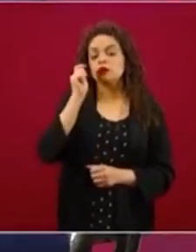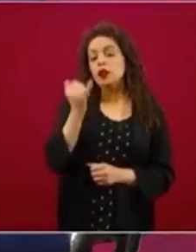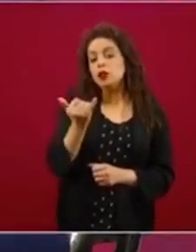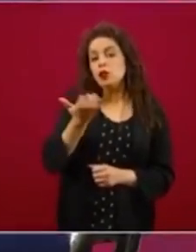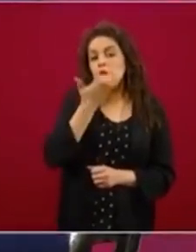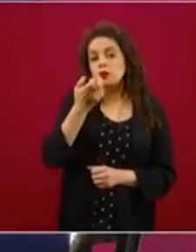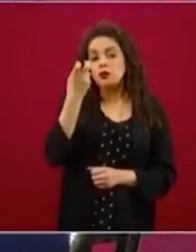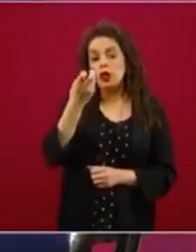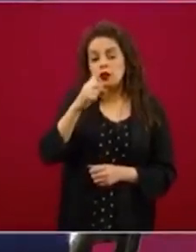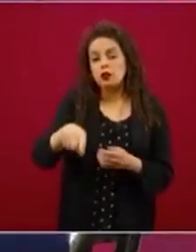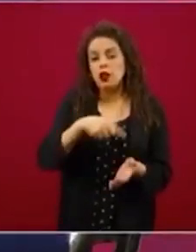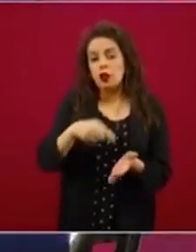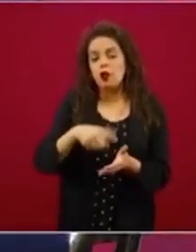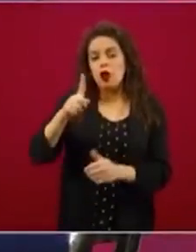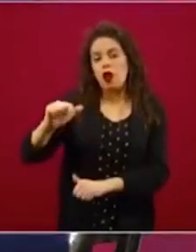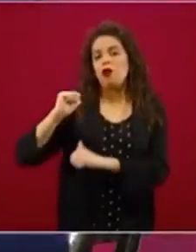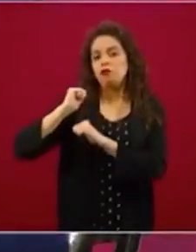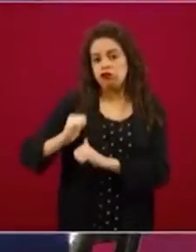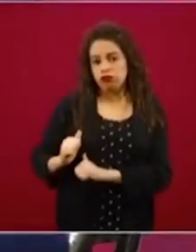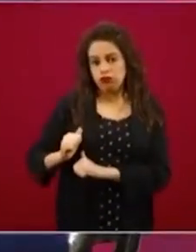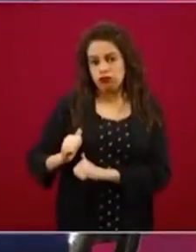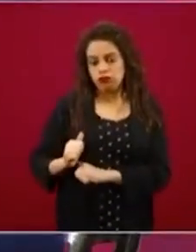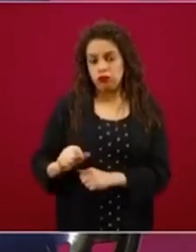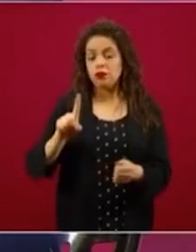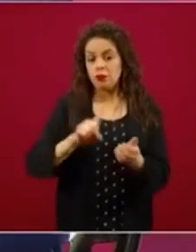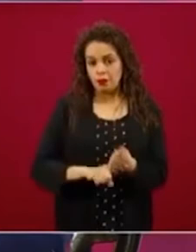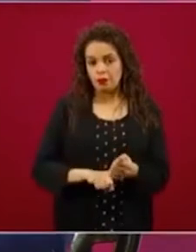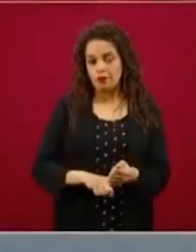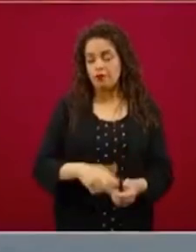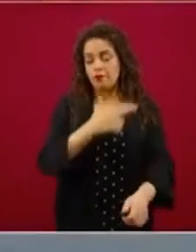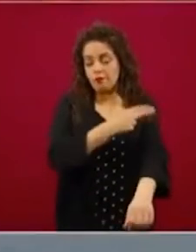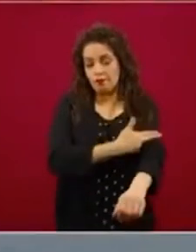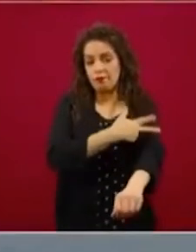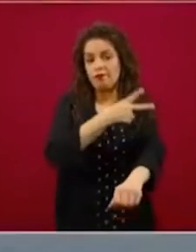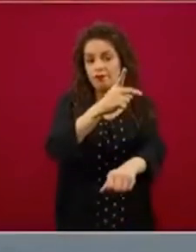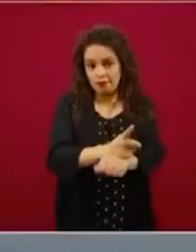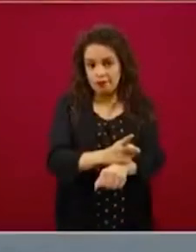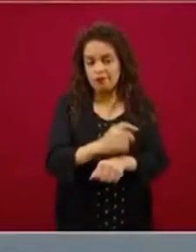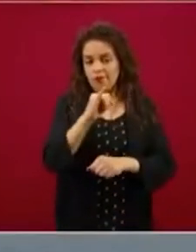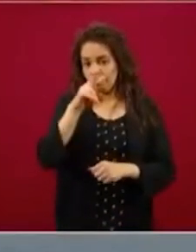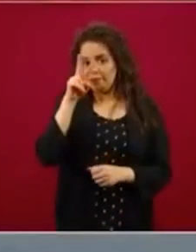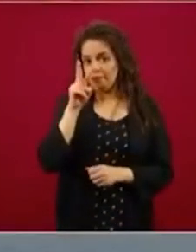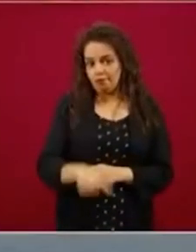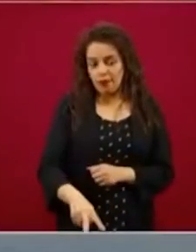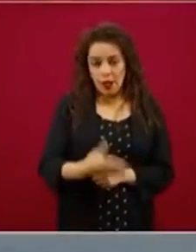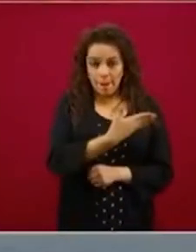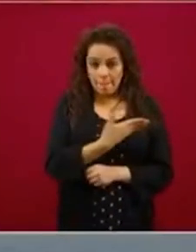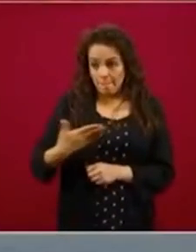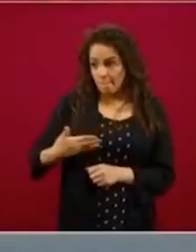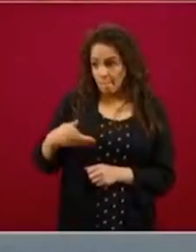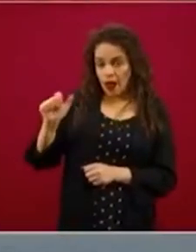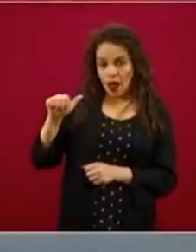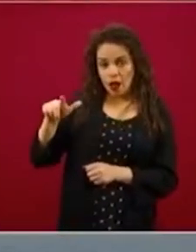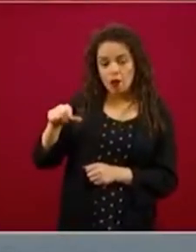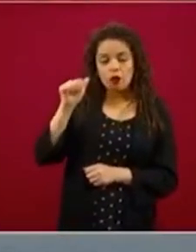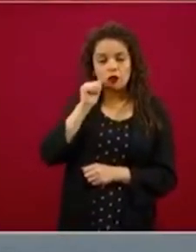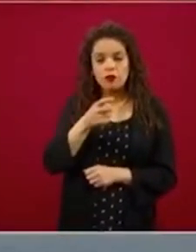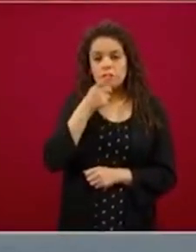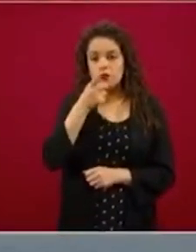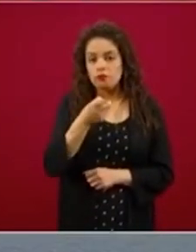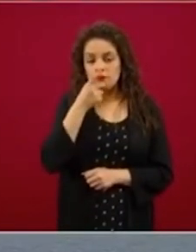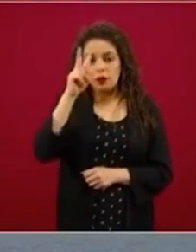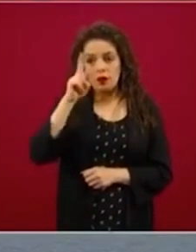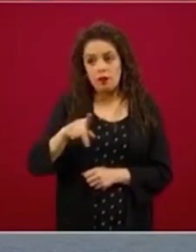cuya tradicional honradez, el señor presidente de la República siempre dice que las autoridades de usos y